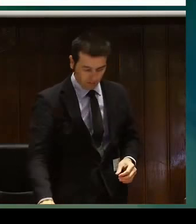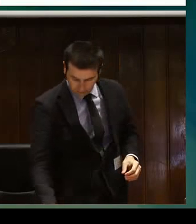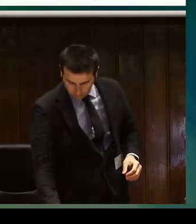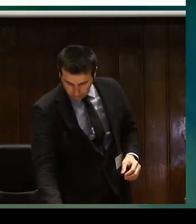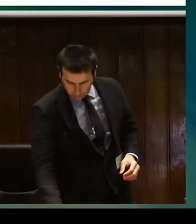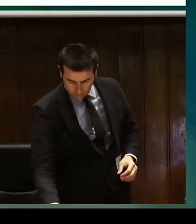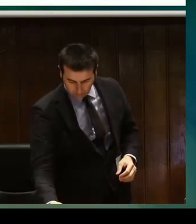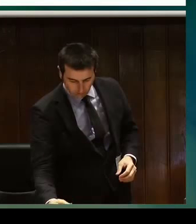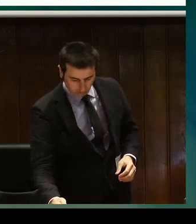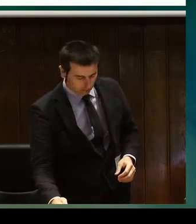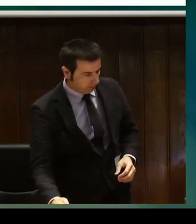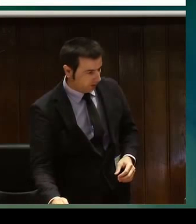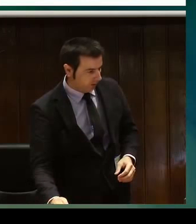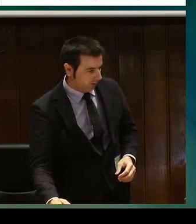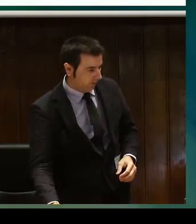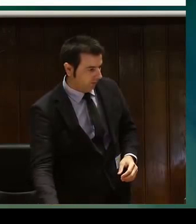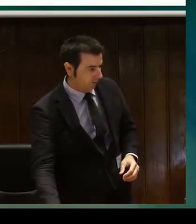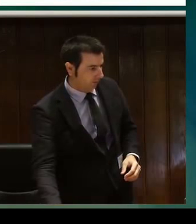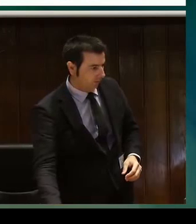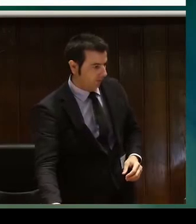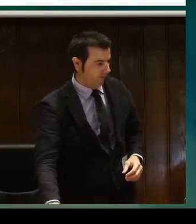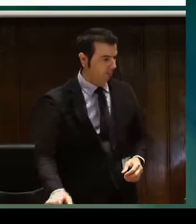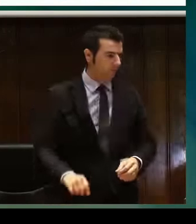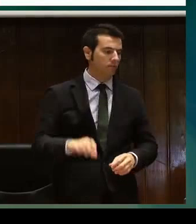de las que os he hablado antes, de los grupos que os he hablado antes.